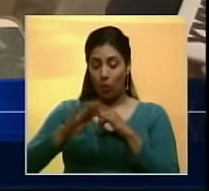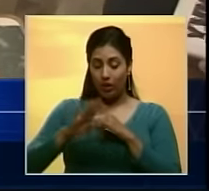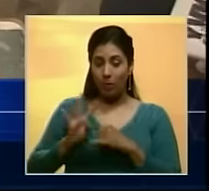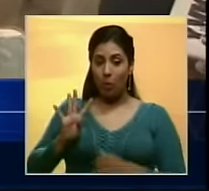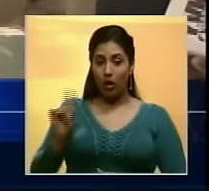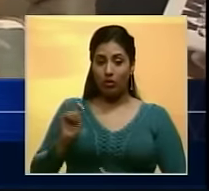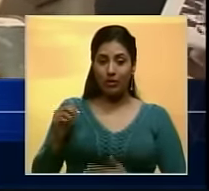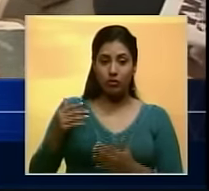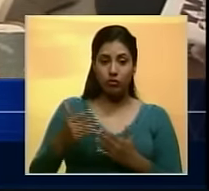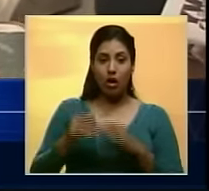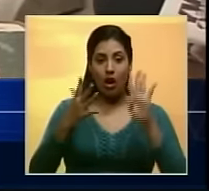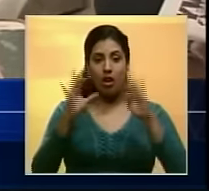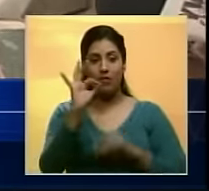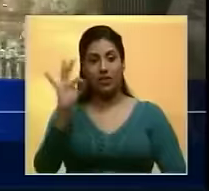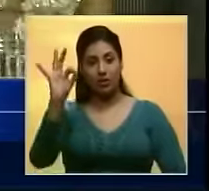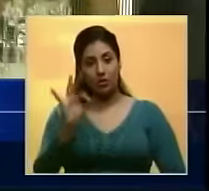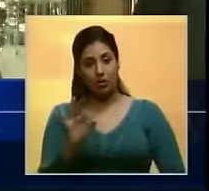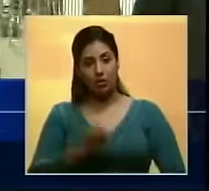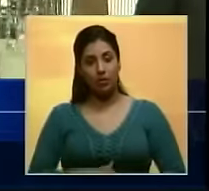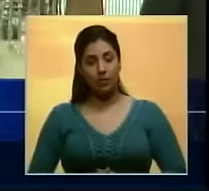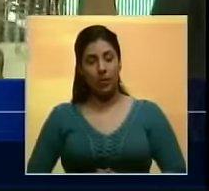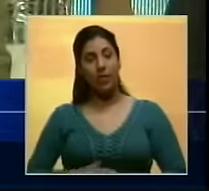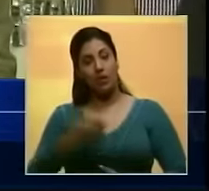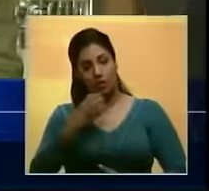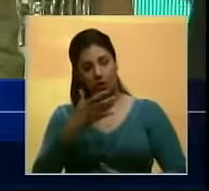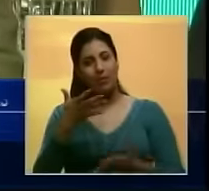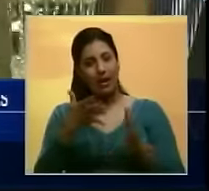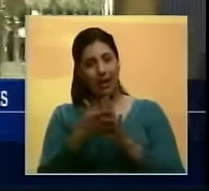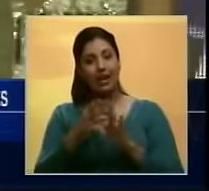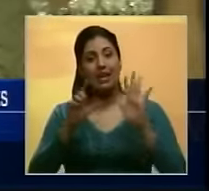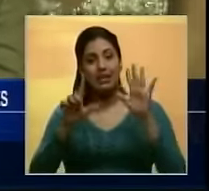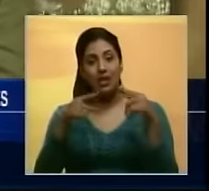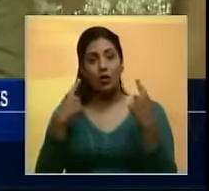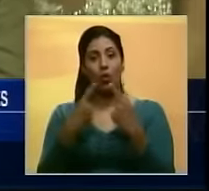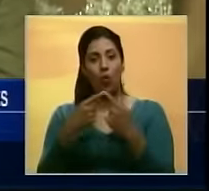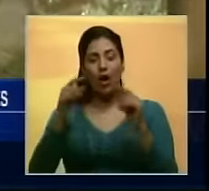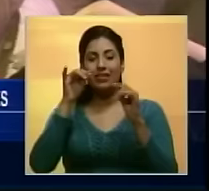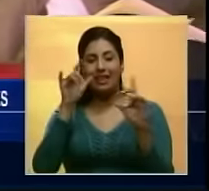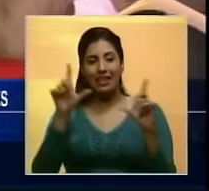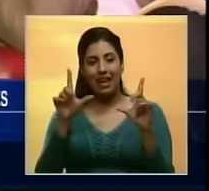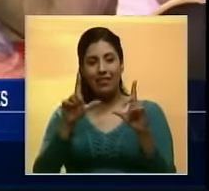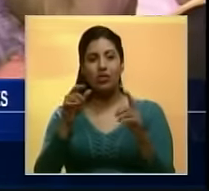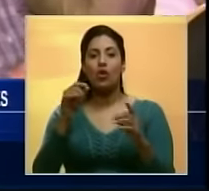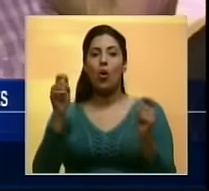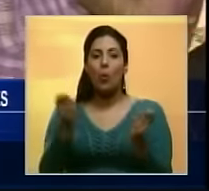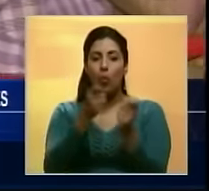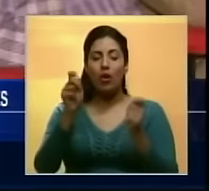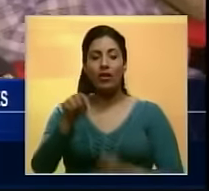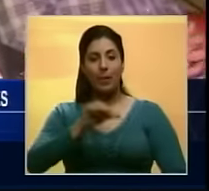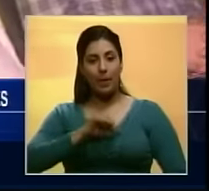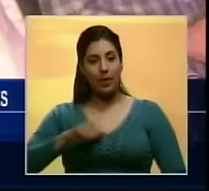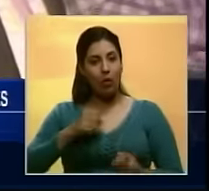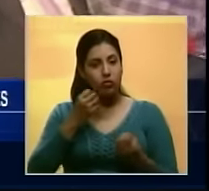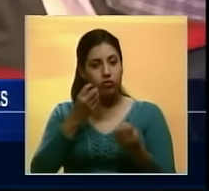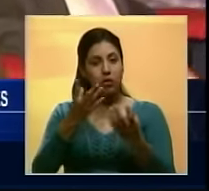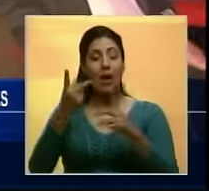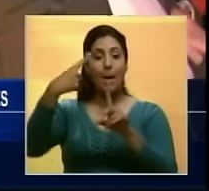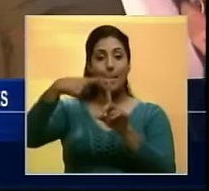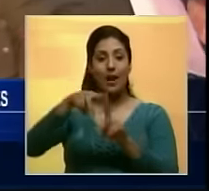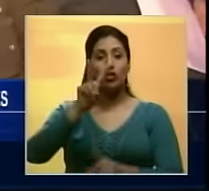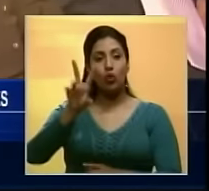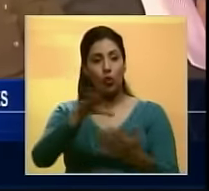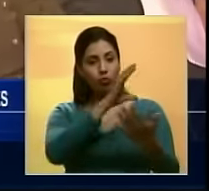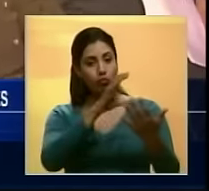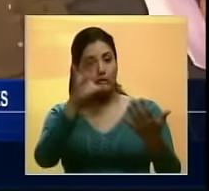meses el 90% de ellos. Méndez anunció que siete series serán transmitidas por los medios públicos y privados, además de dos